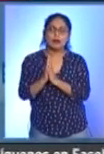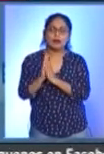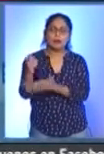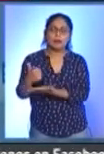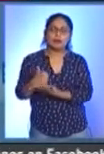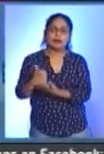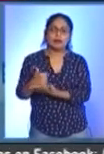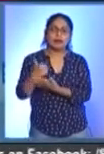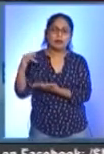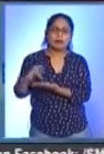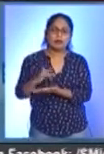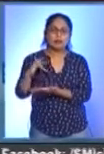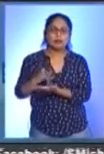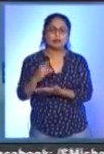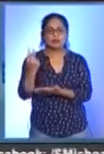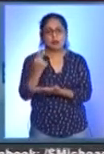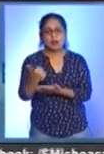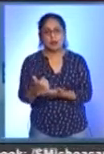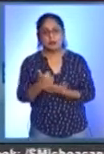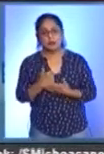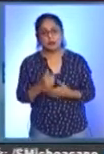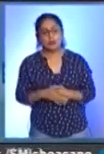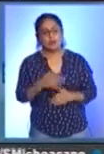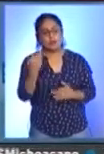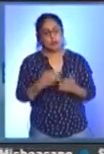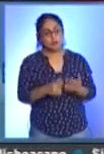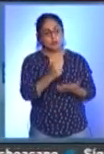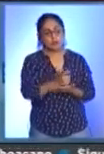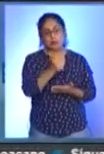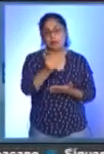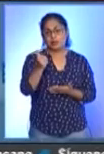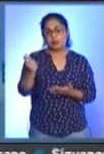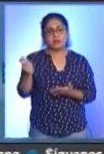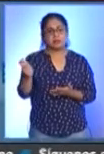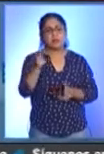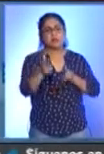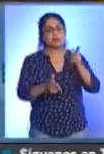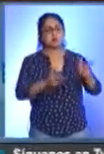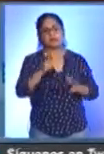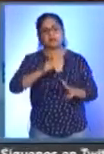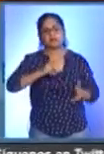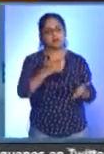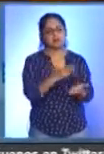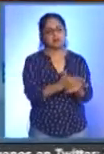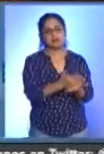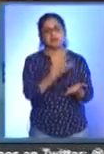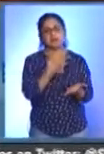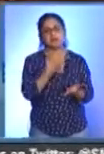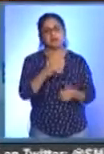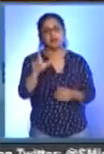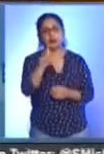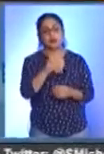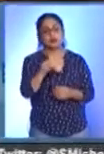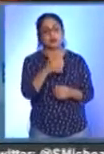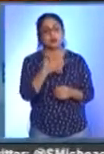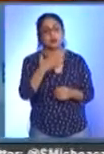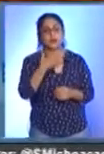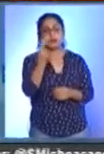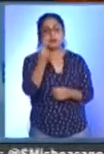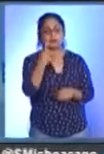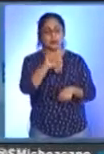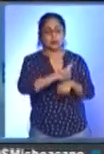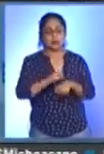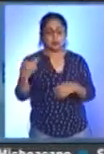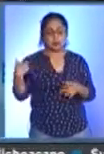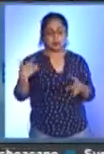que pedimos que nos ayuden. En respuesta a la falta de pagos, los docentes mantienen las vías del tren bloqueadas y hoy lunes suman 25 días de